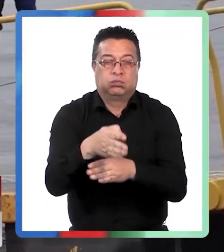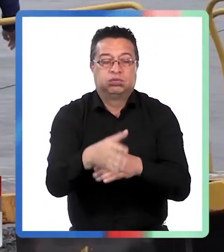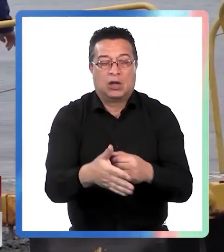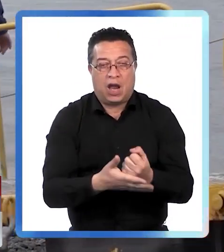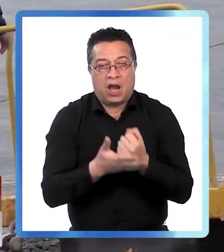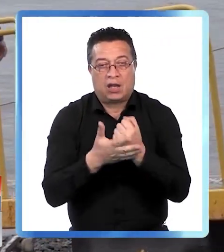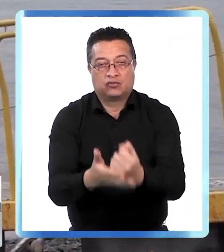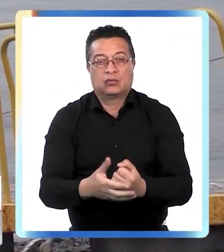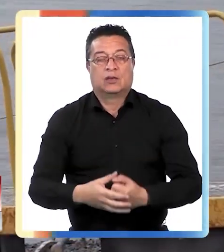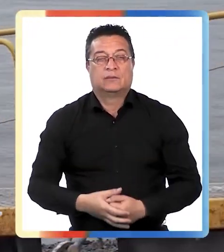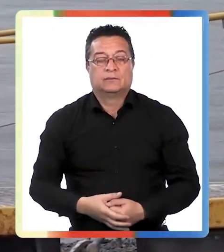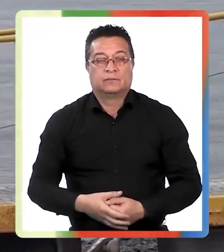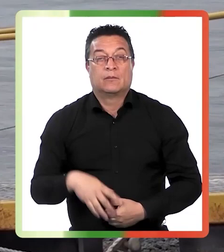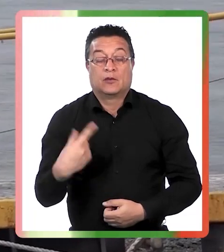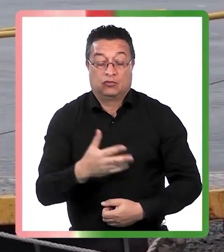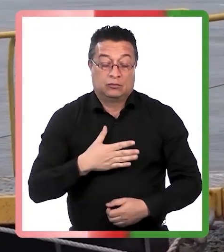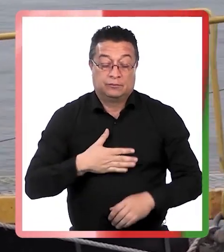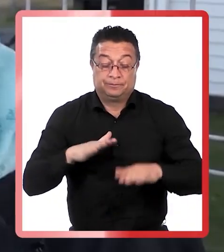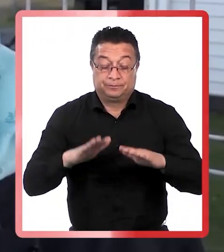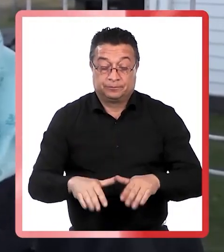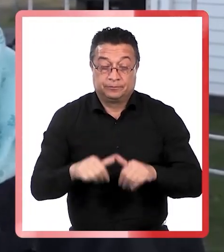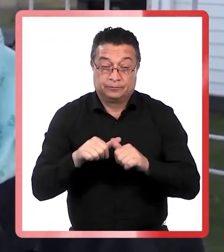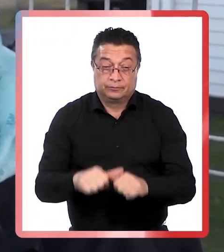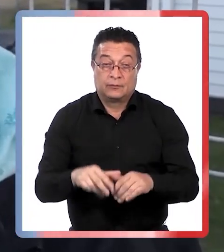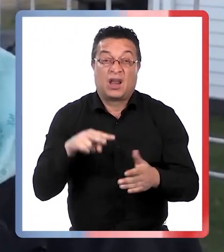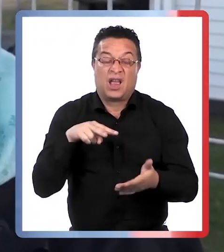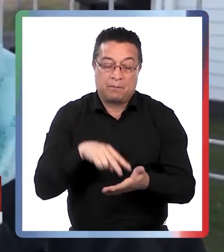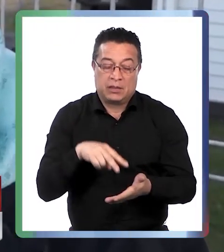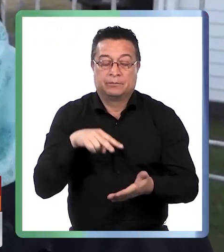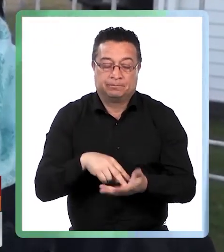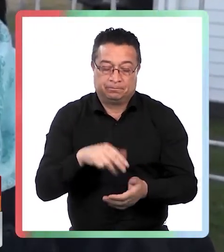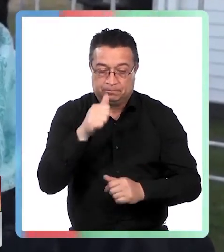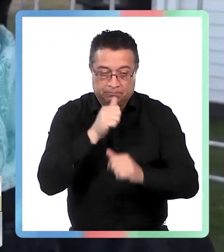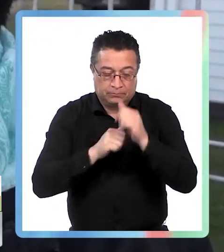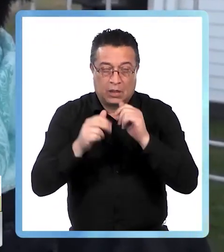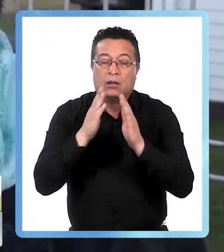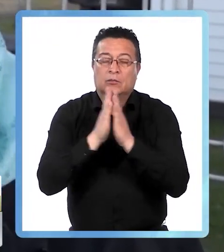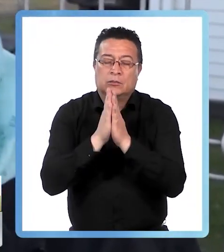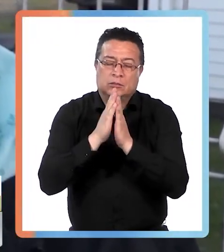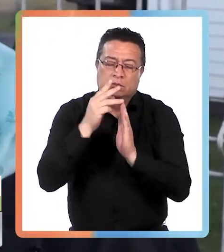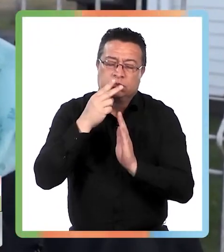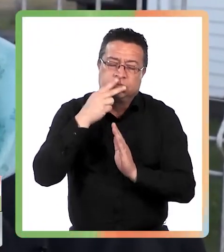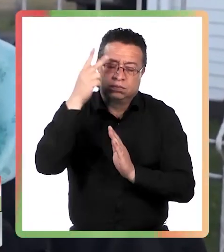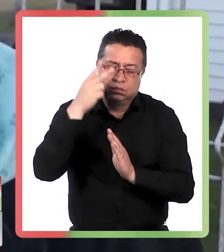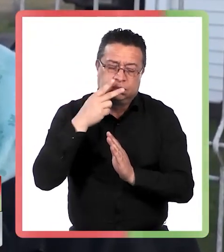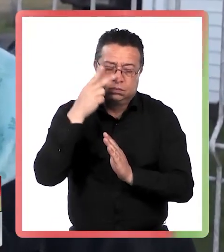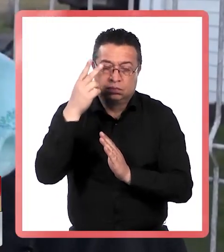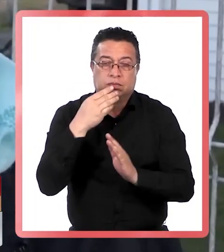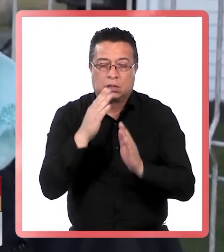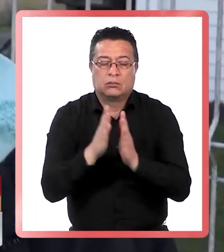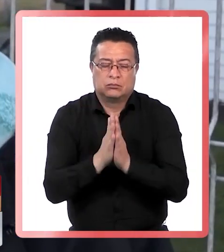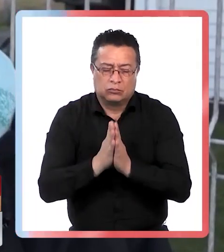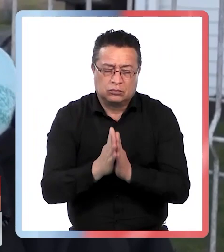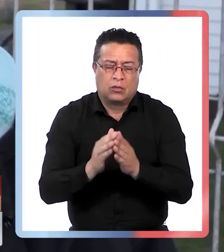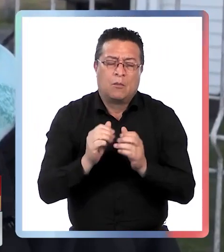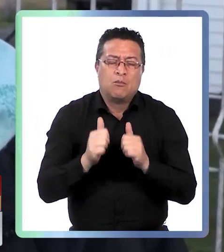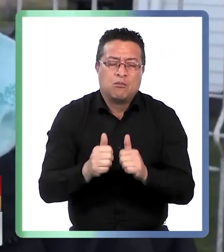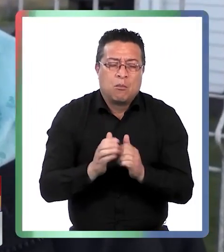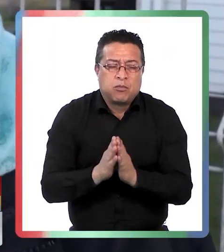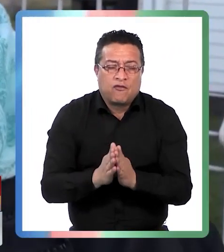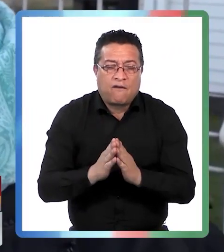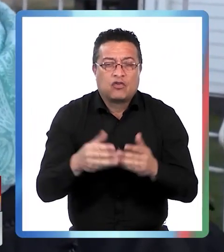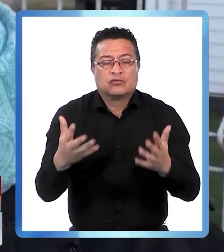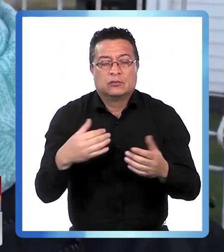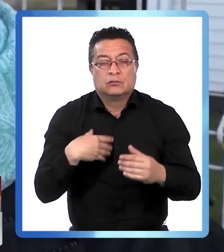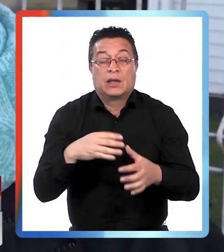operativos. Vamos a seguir aquí esperando, de verdad que vamos a seguir, vamos a rogar, vamos a suplicar y